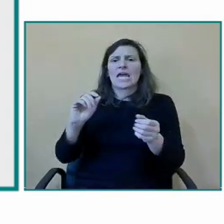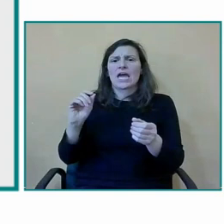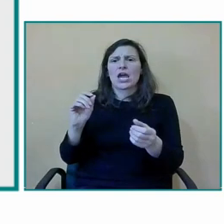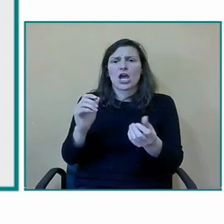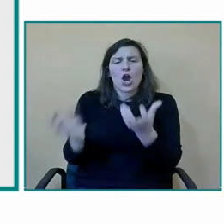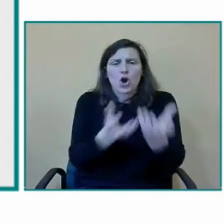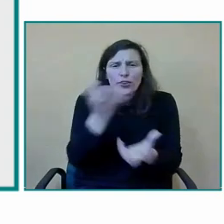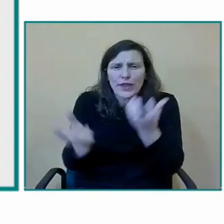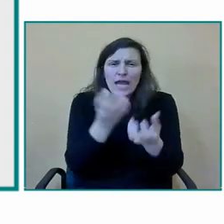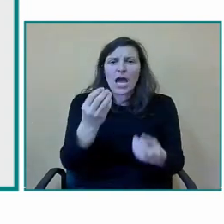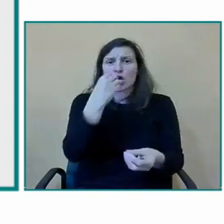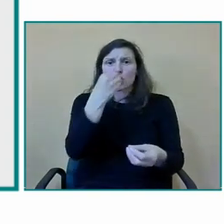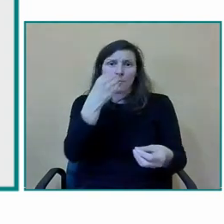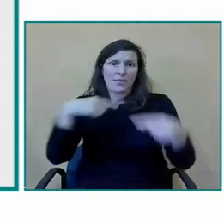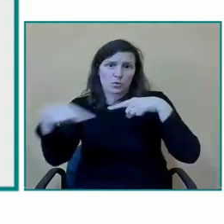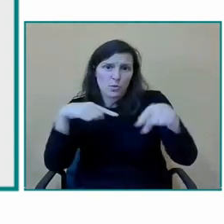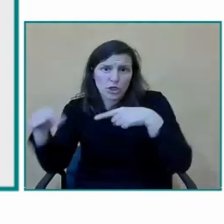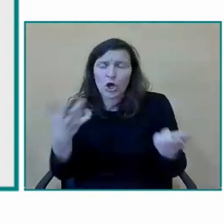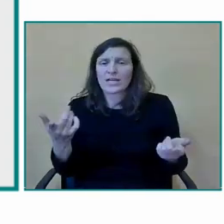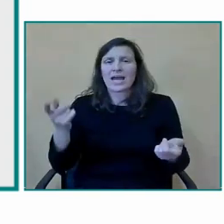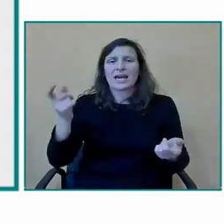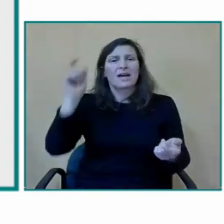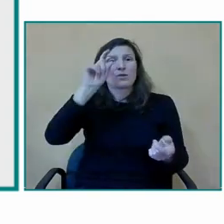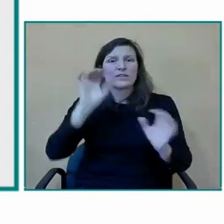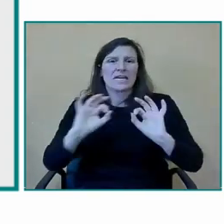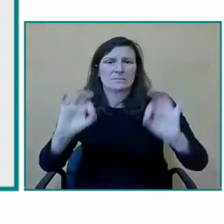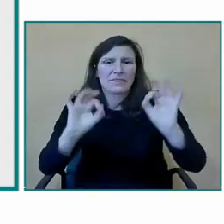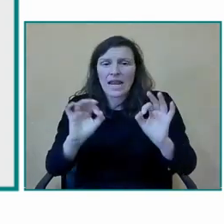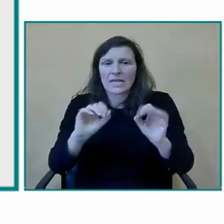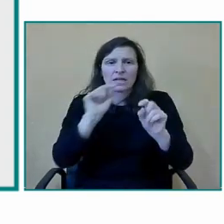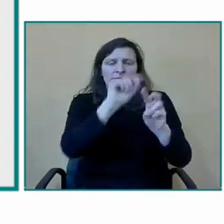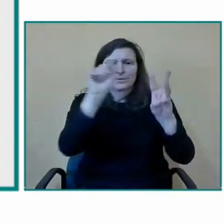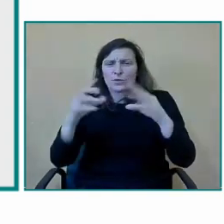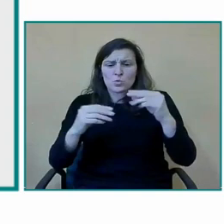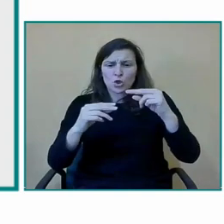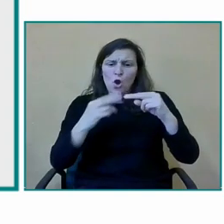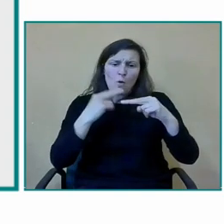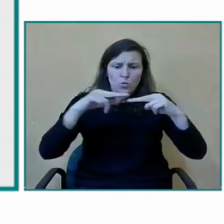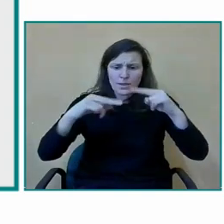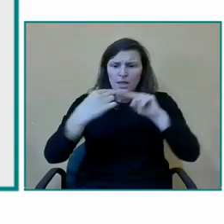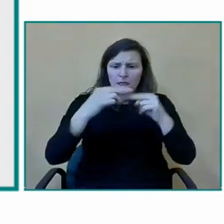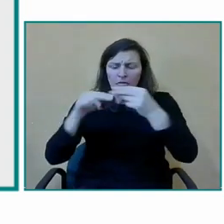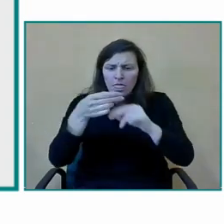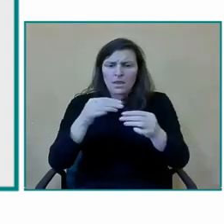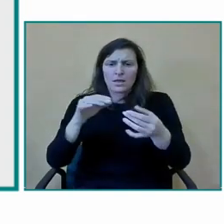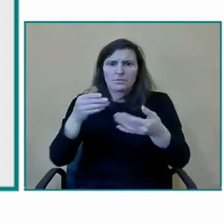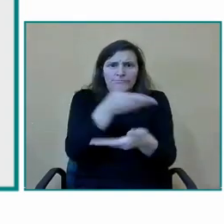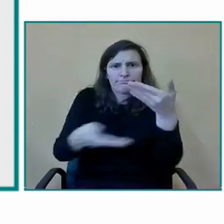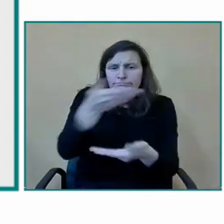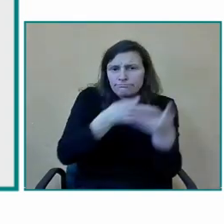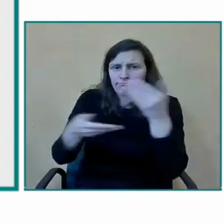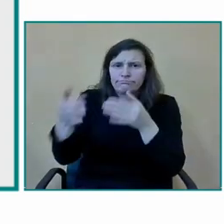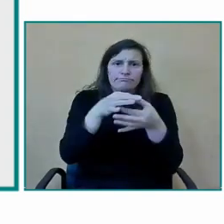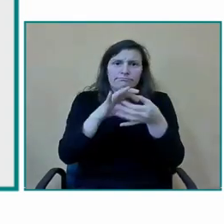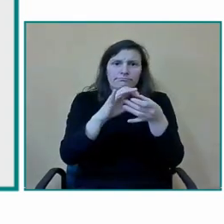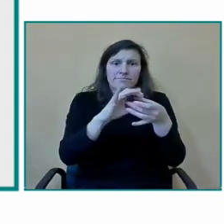y obviamente se me olvidarán seguramente algunos compañeros pero cualquiera de